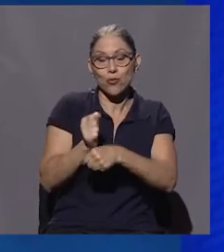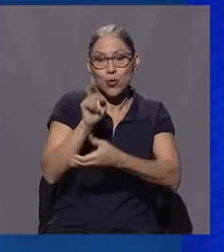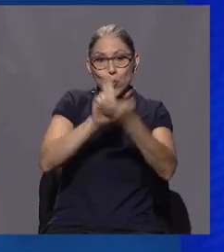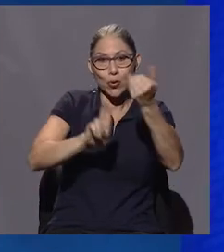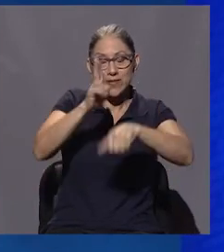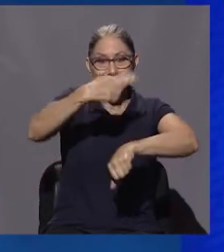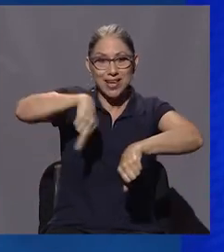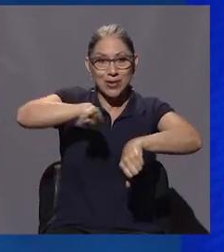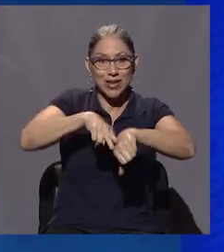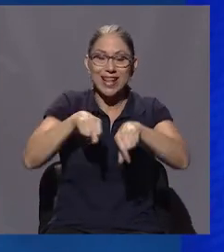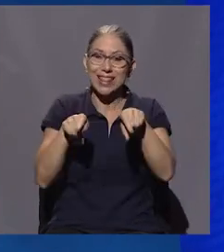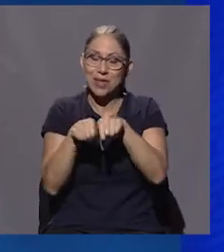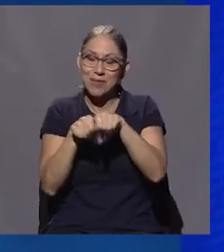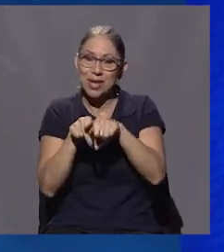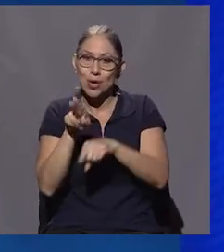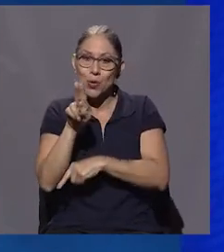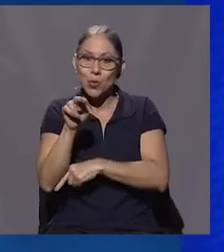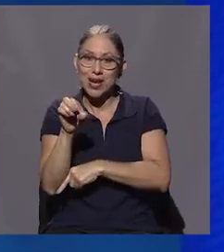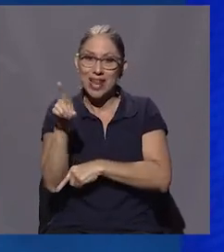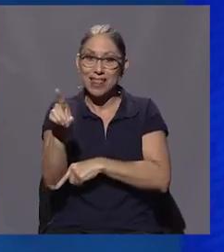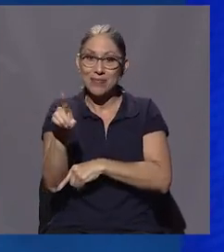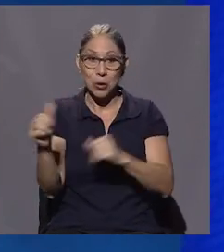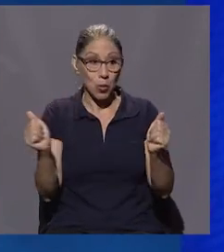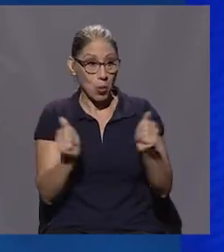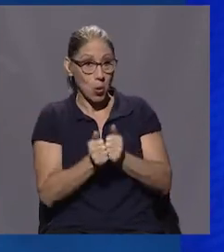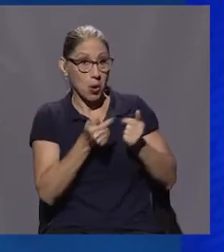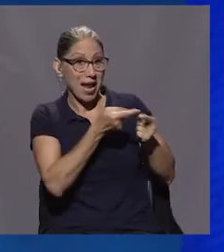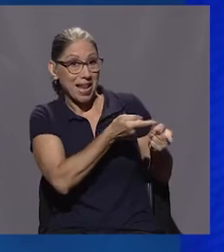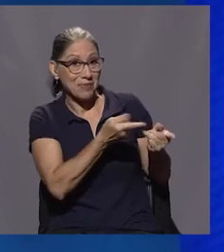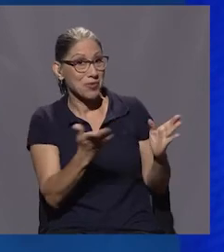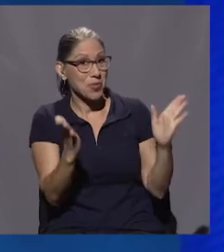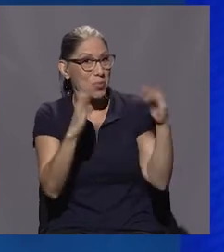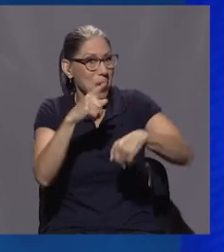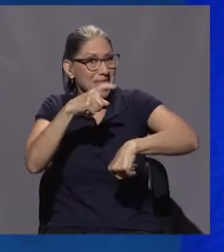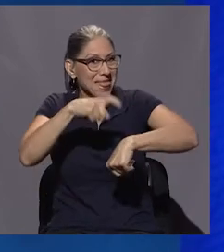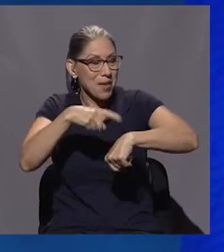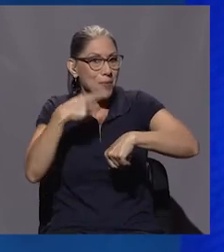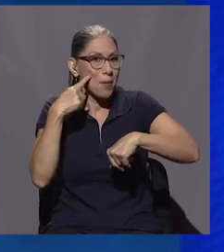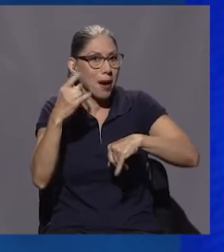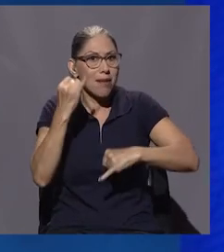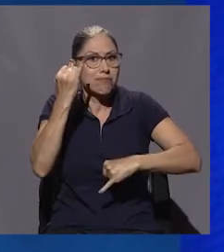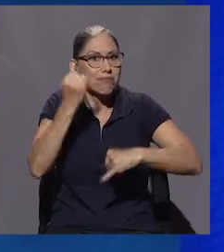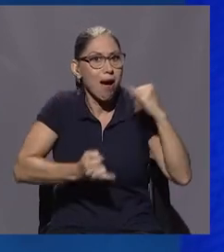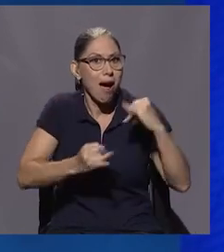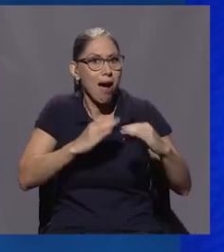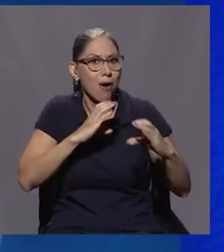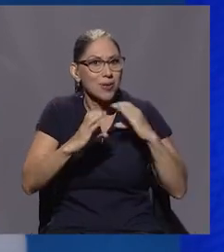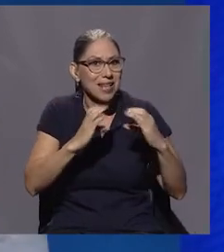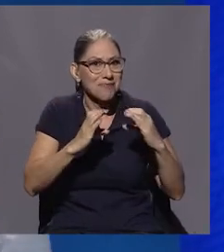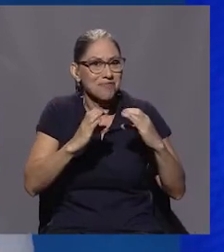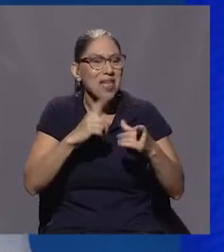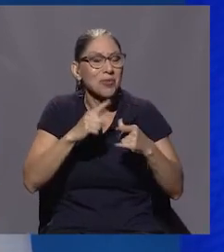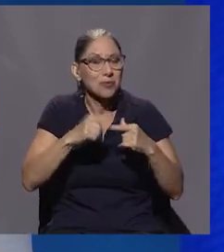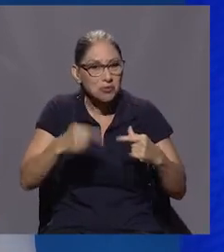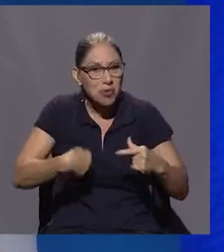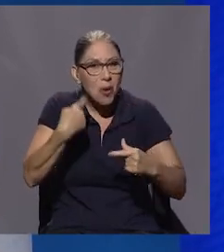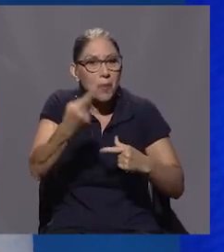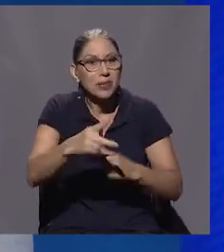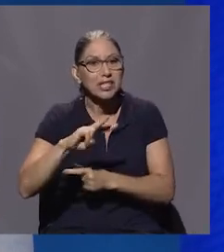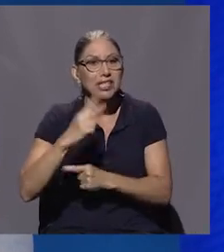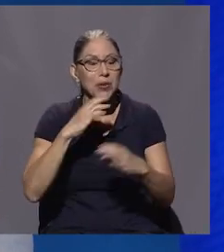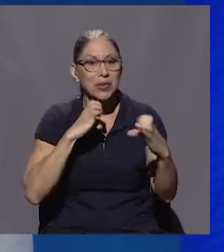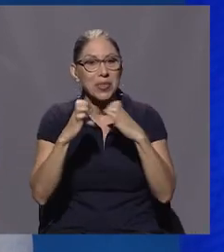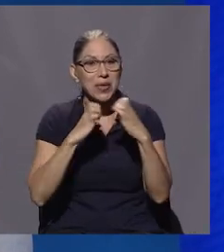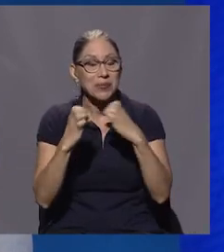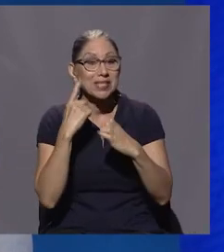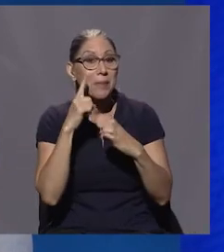Con este señorón no nos da tiempo de conversar, así que yo creo que vamos a tener una segunda entrevista en Especiales UCR